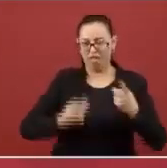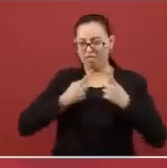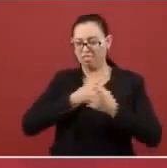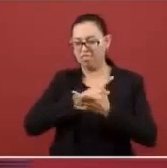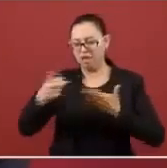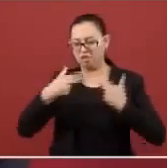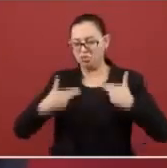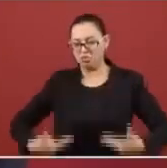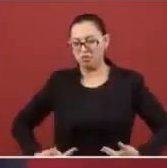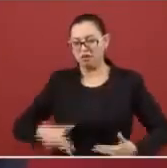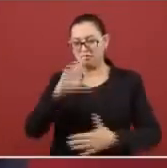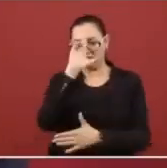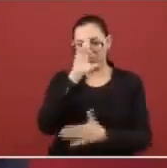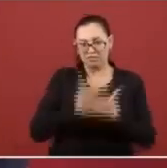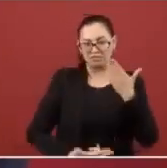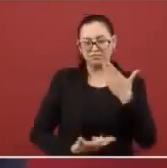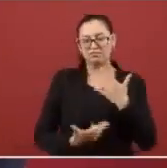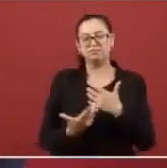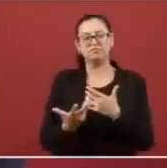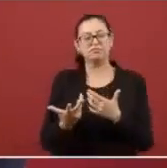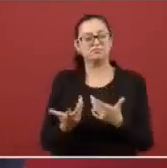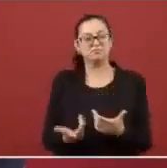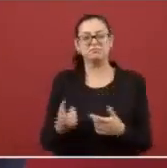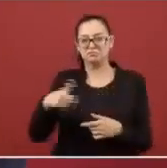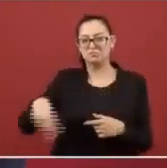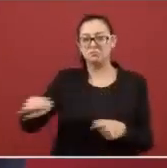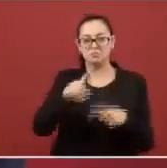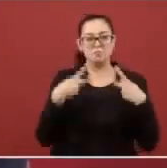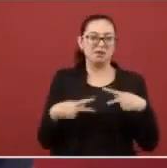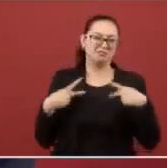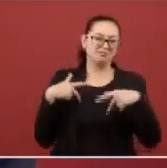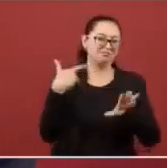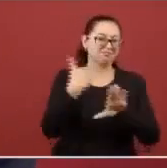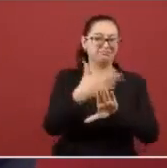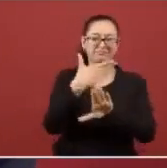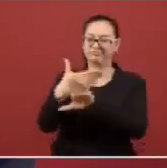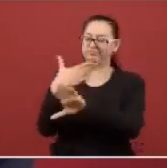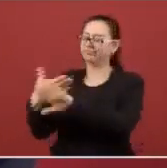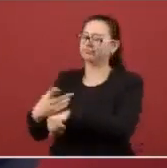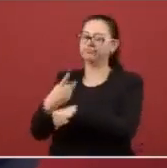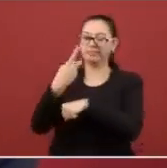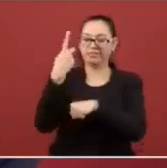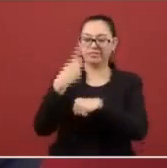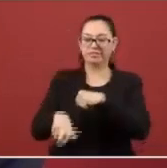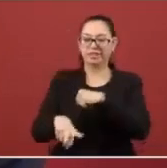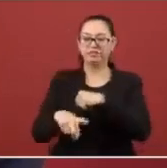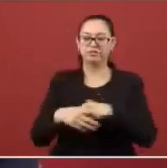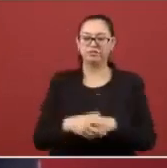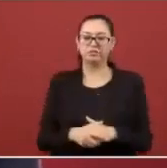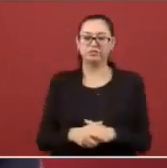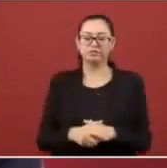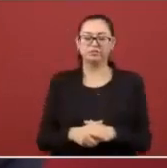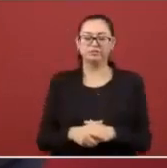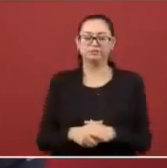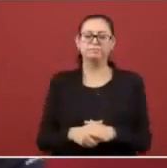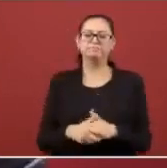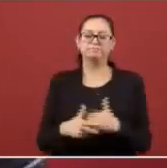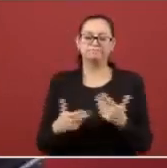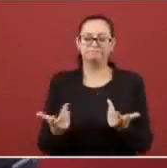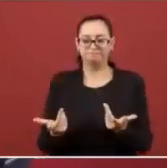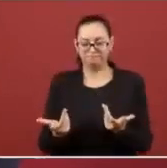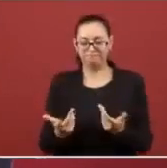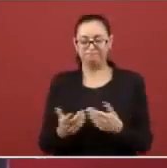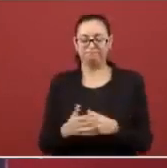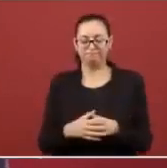dañando a las personas, a los ciudadanos. Y por eso es